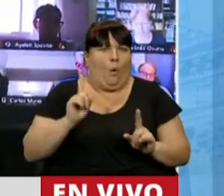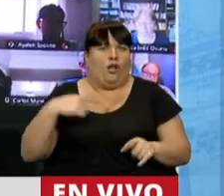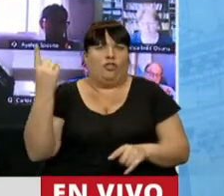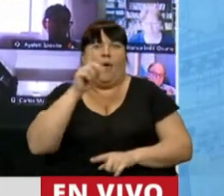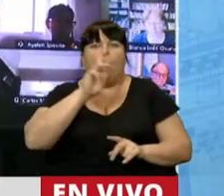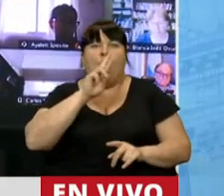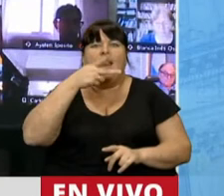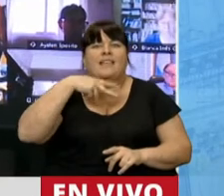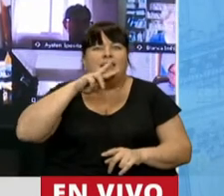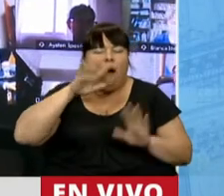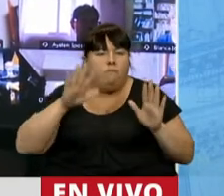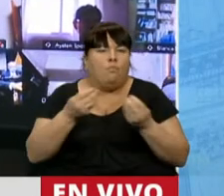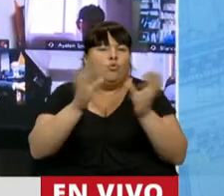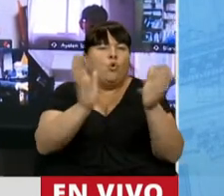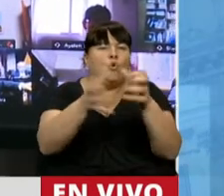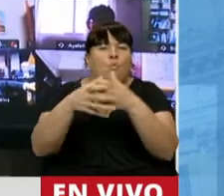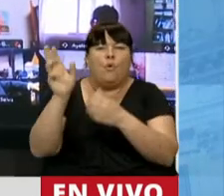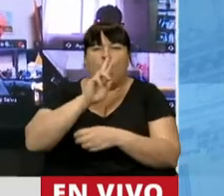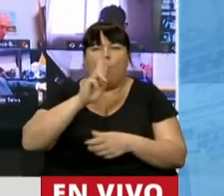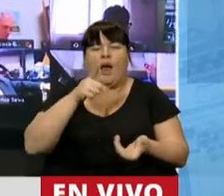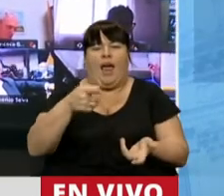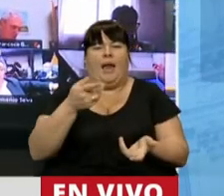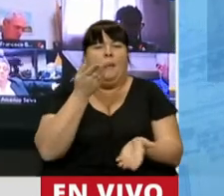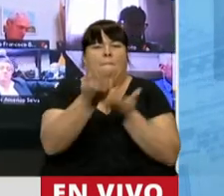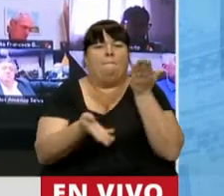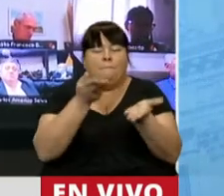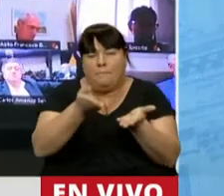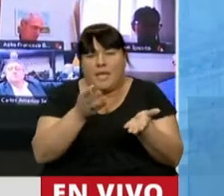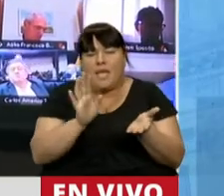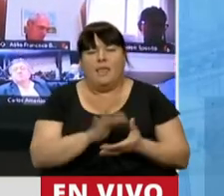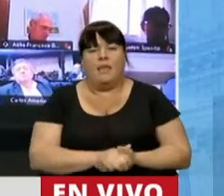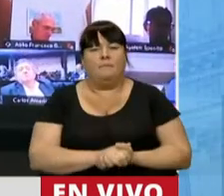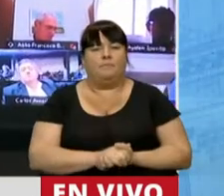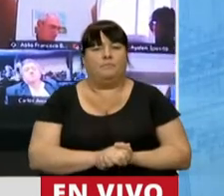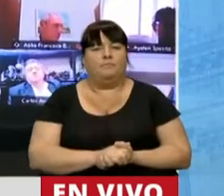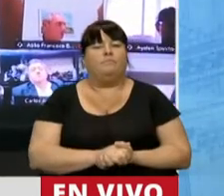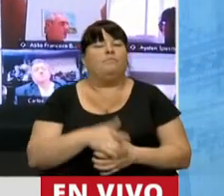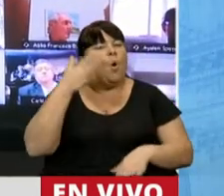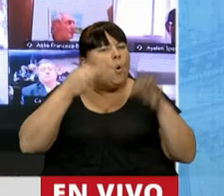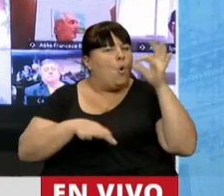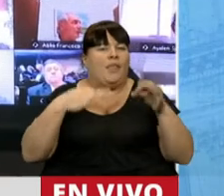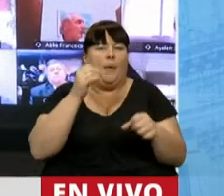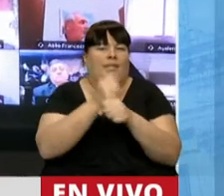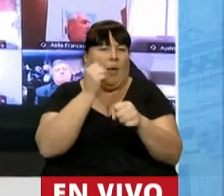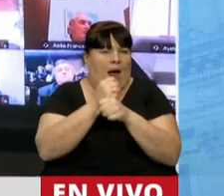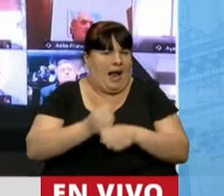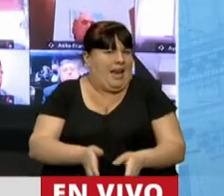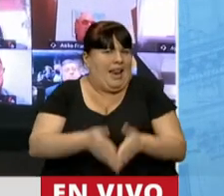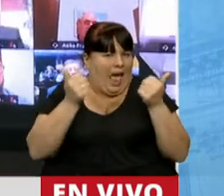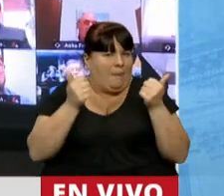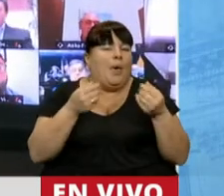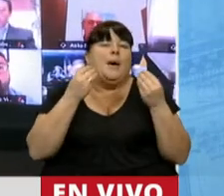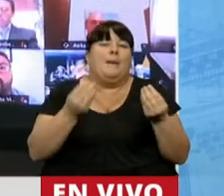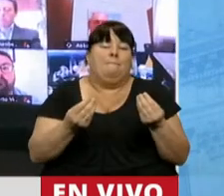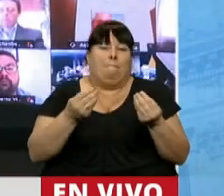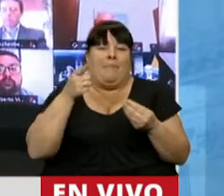sanjuaninas, hay muchísimas agrupaciones de mujeres que lo solicitan, que la justicia actúe con celeridad para que